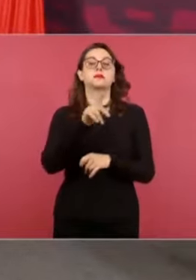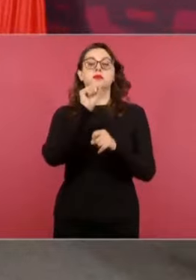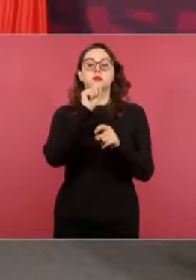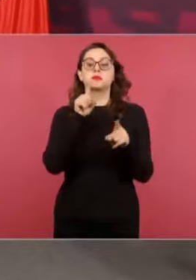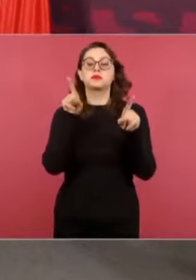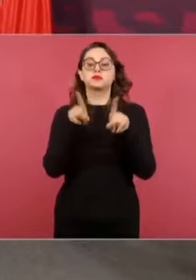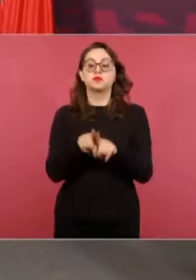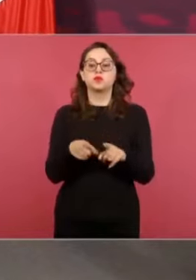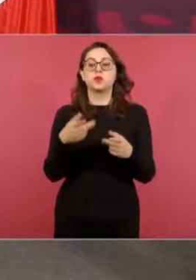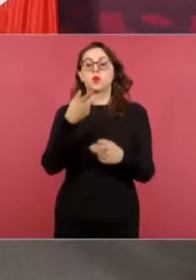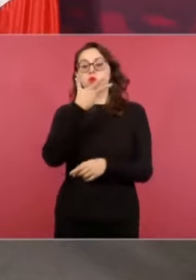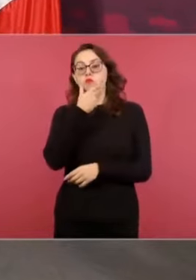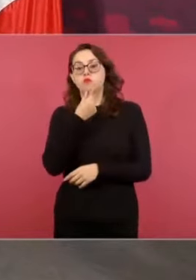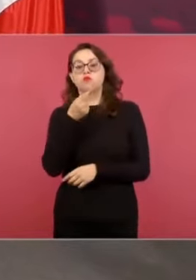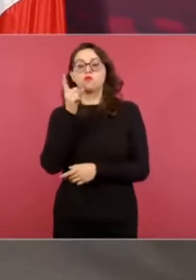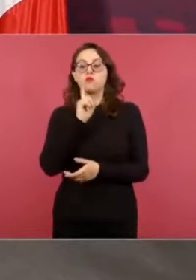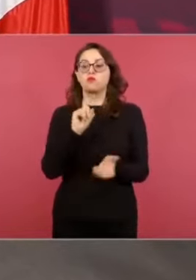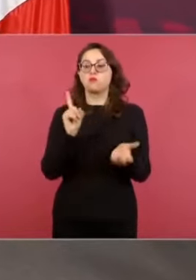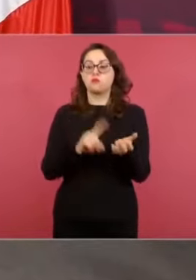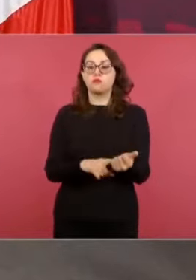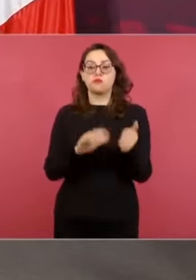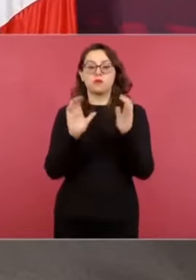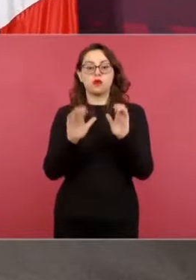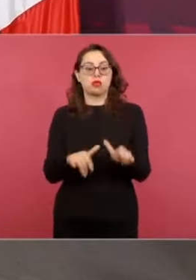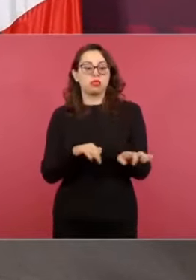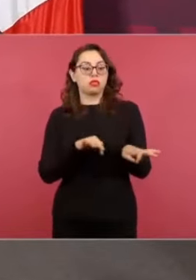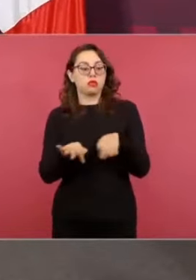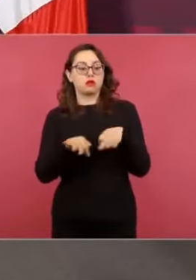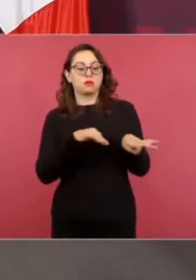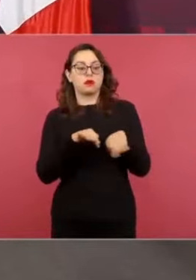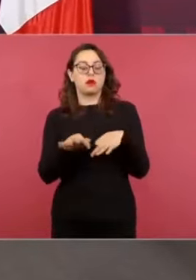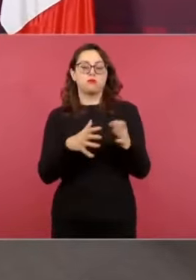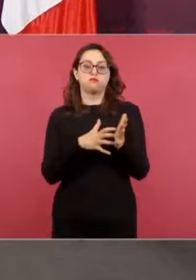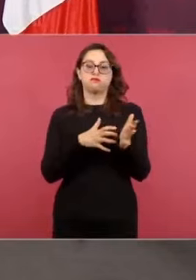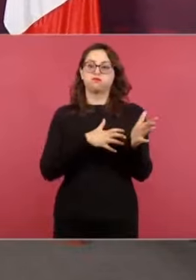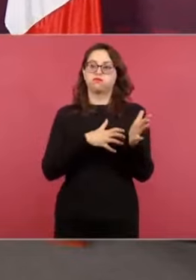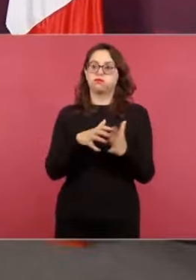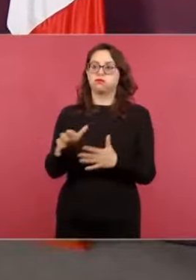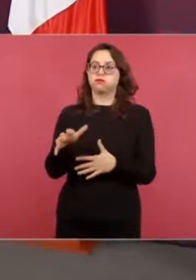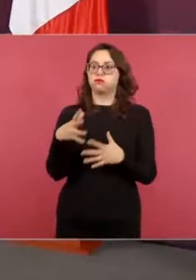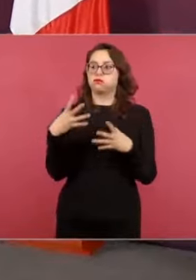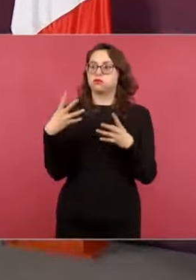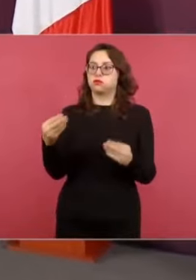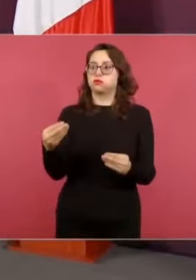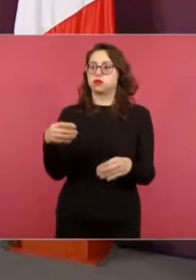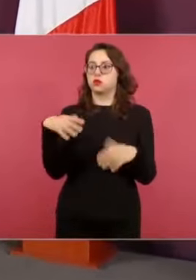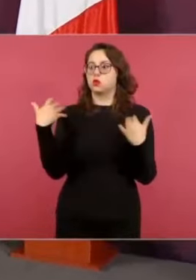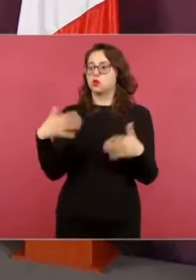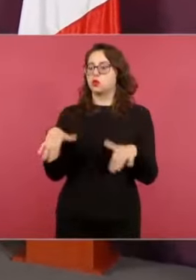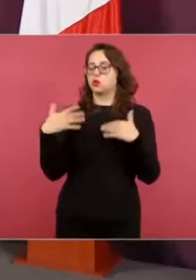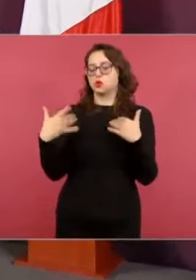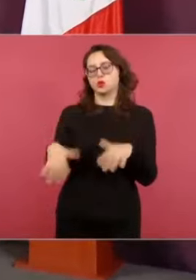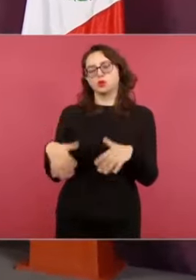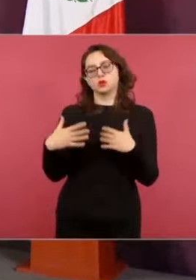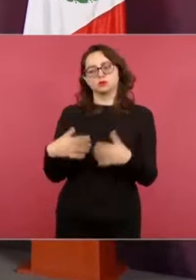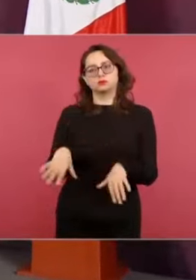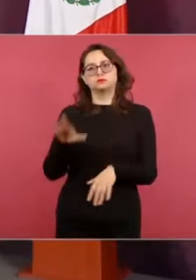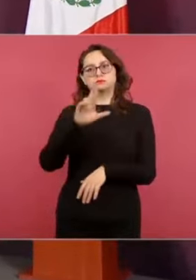mujeres y hombres que participan de estas acciones, tanto restauradores como